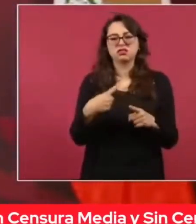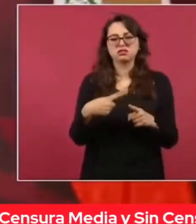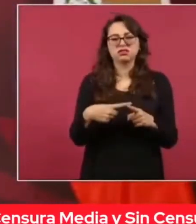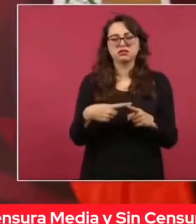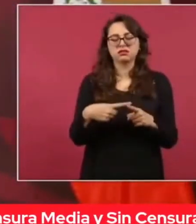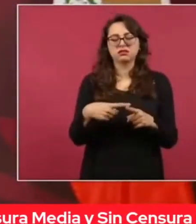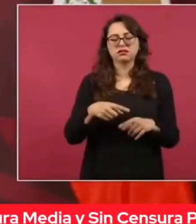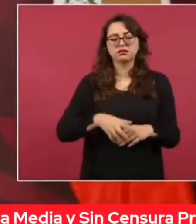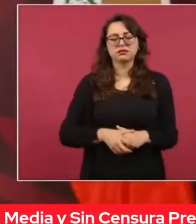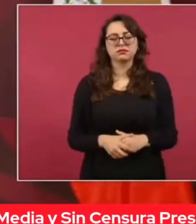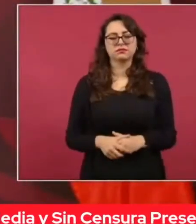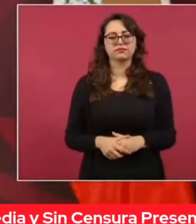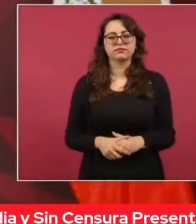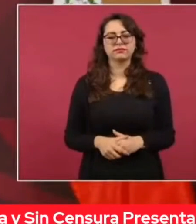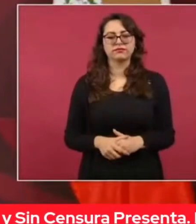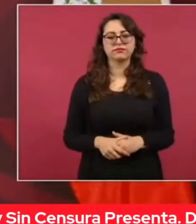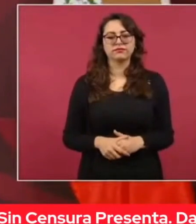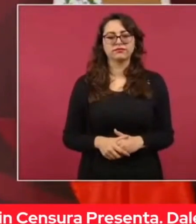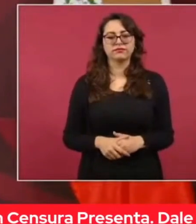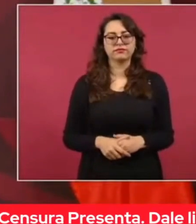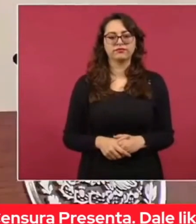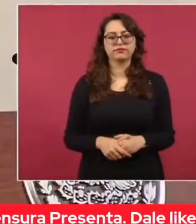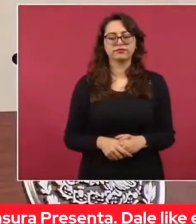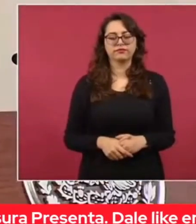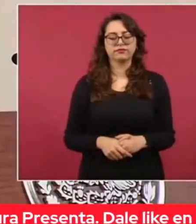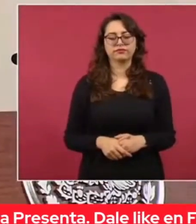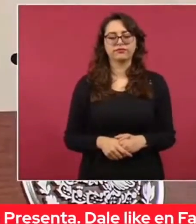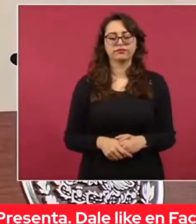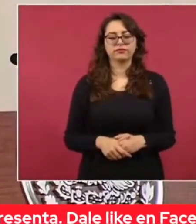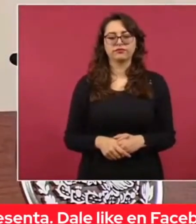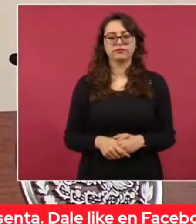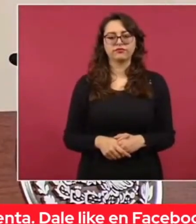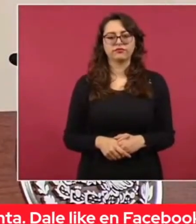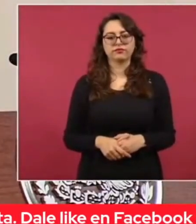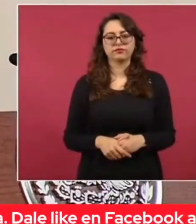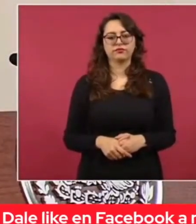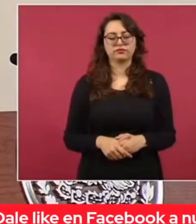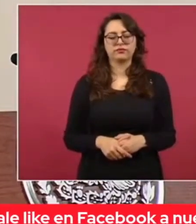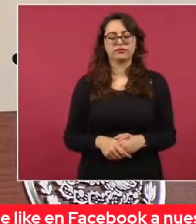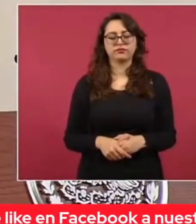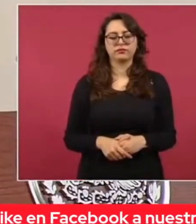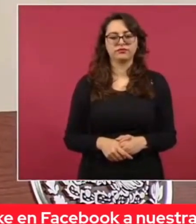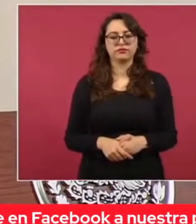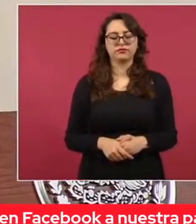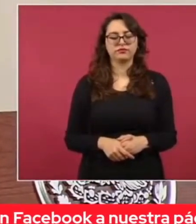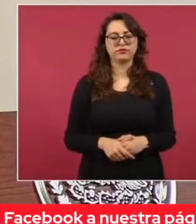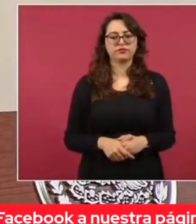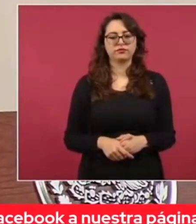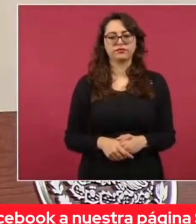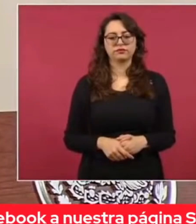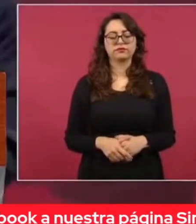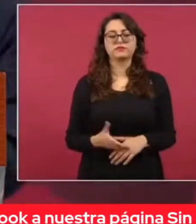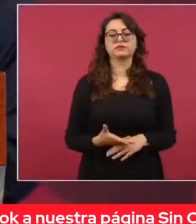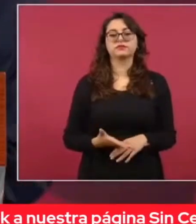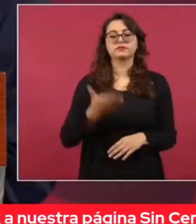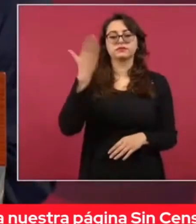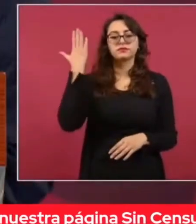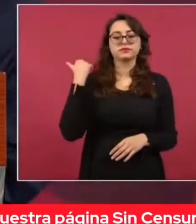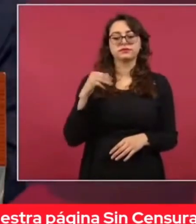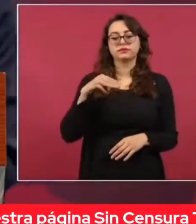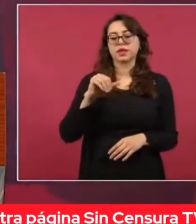cuando se quería quedar en la presidencia Manuel González,